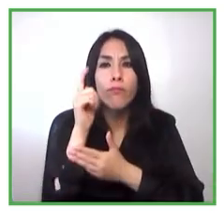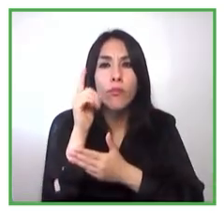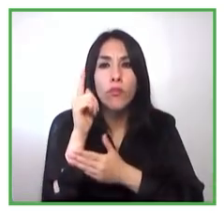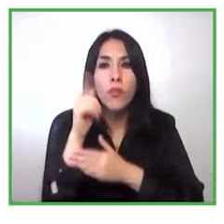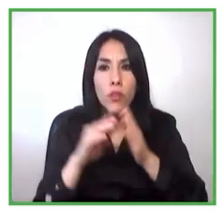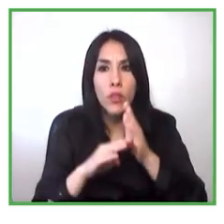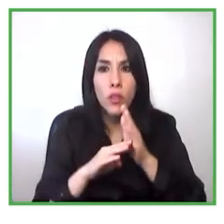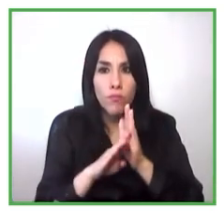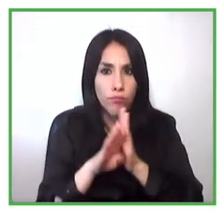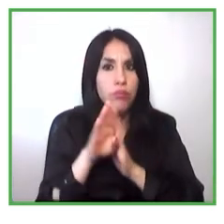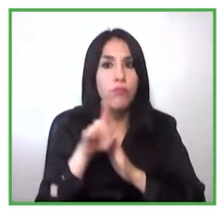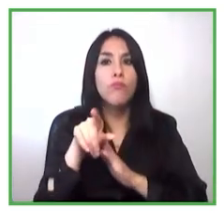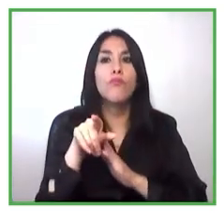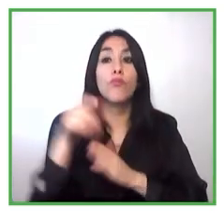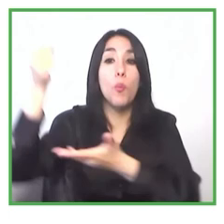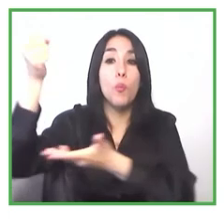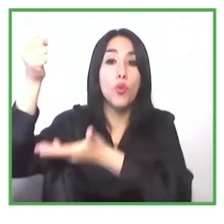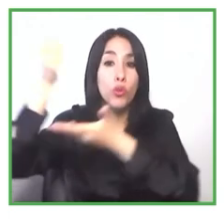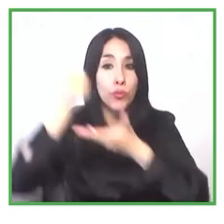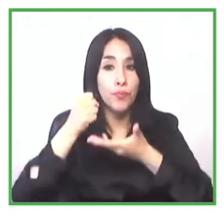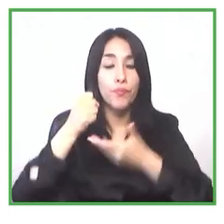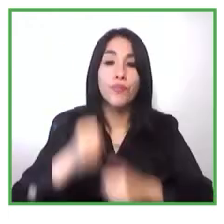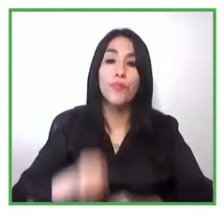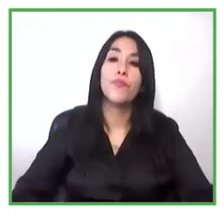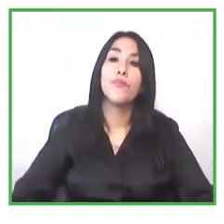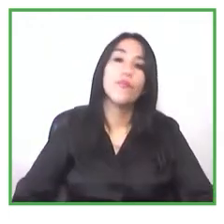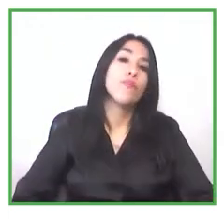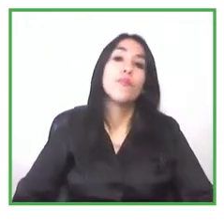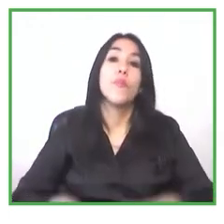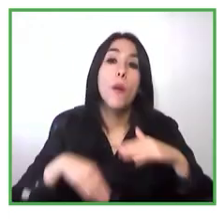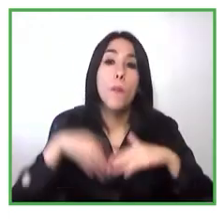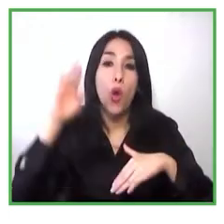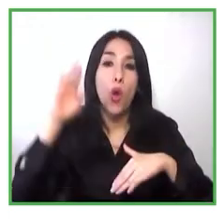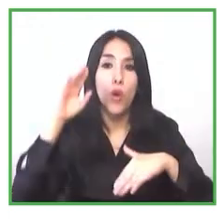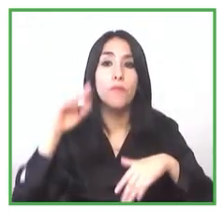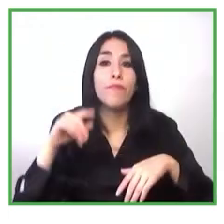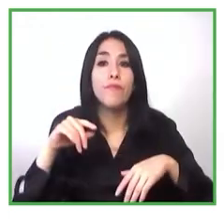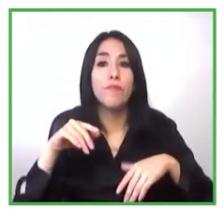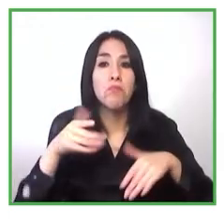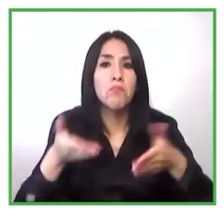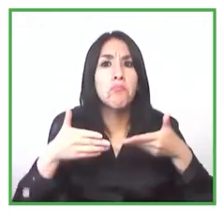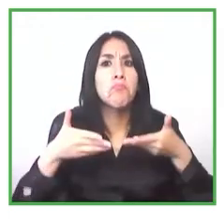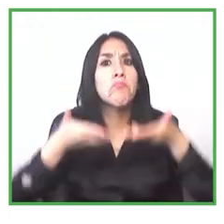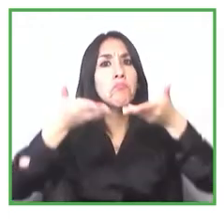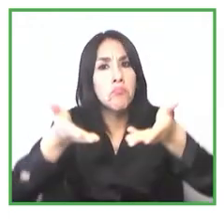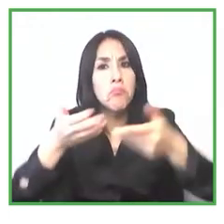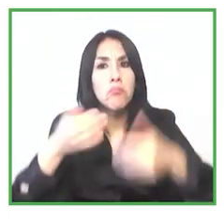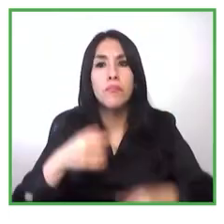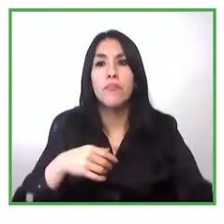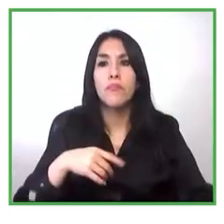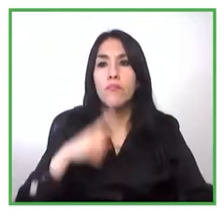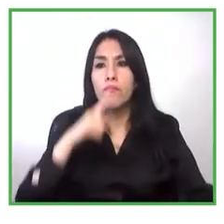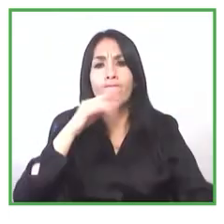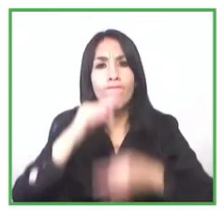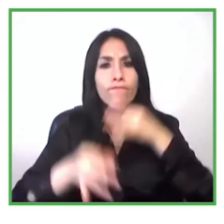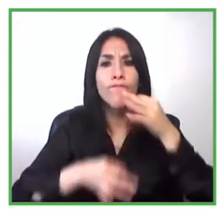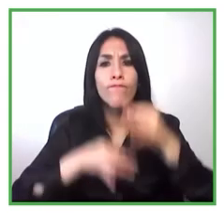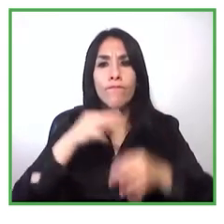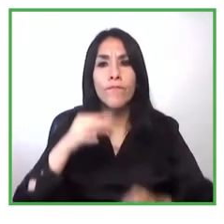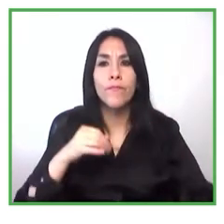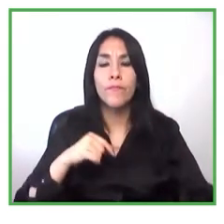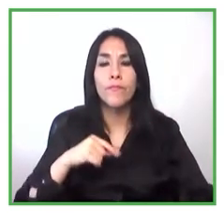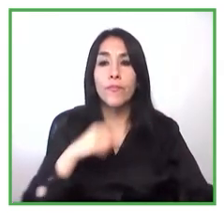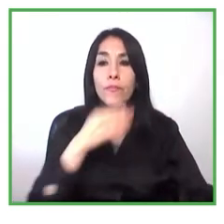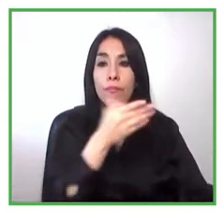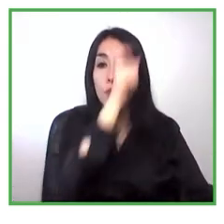y demás servicios que se prestan entonces yo diría que esas fueron como las tres principales barreras que enfrentamos en